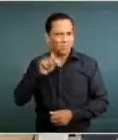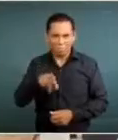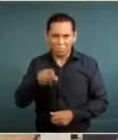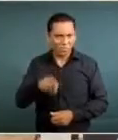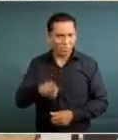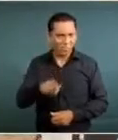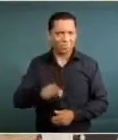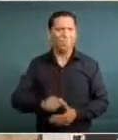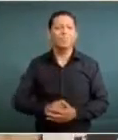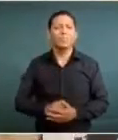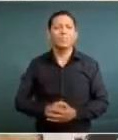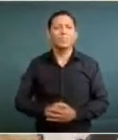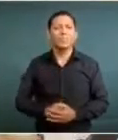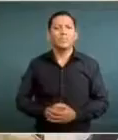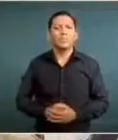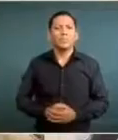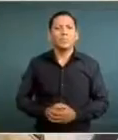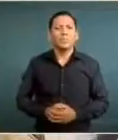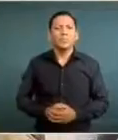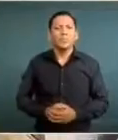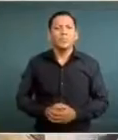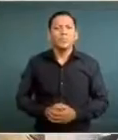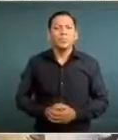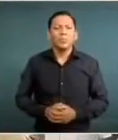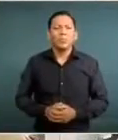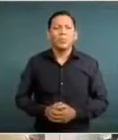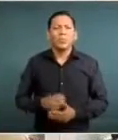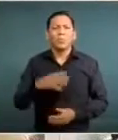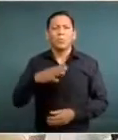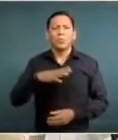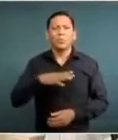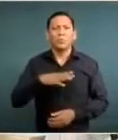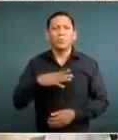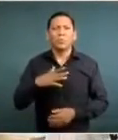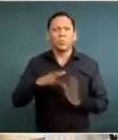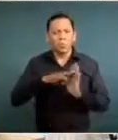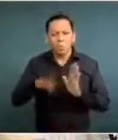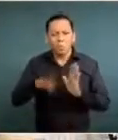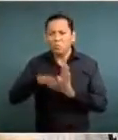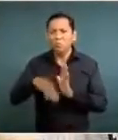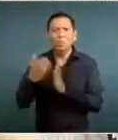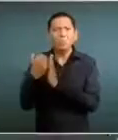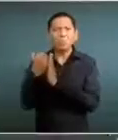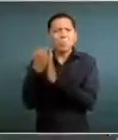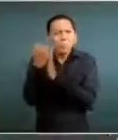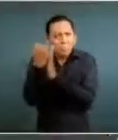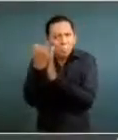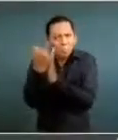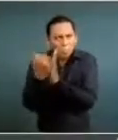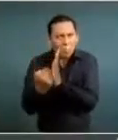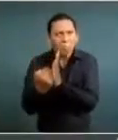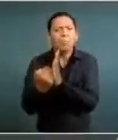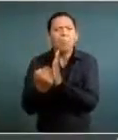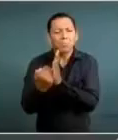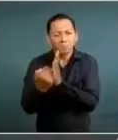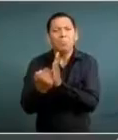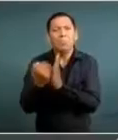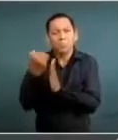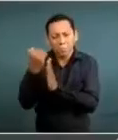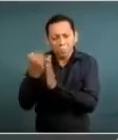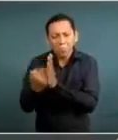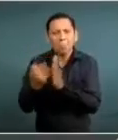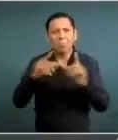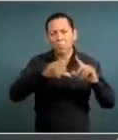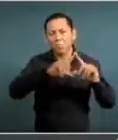hubieron menos fallecidos en el